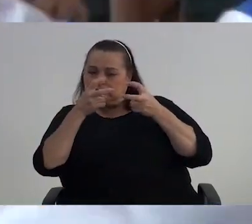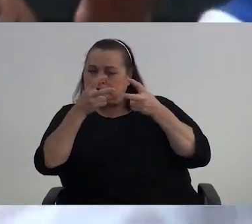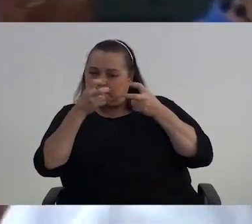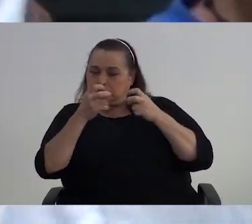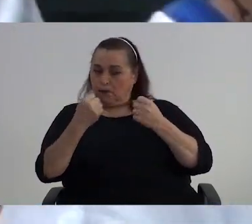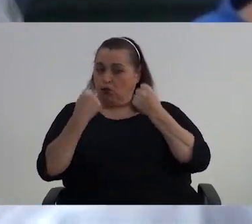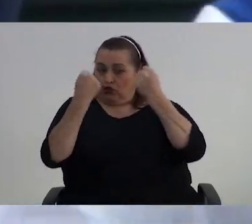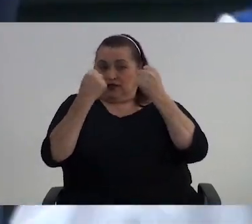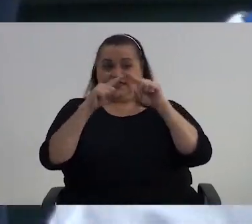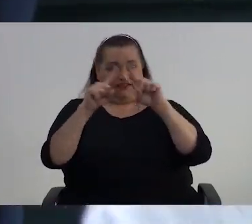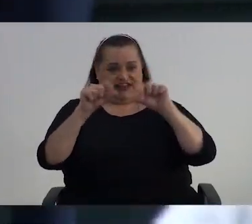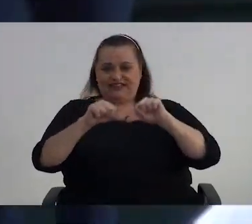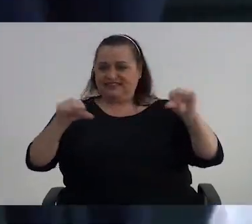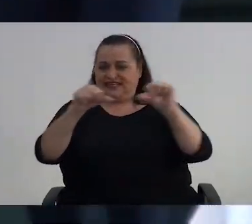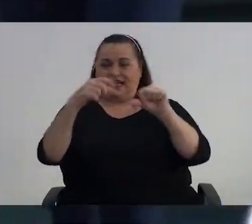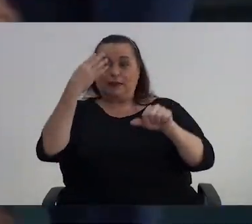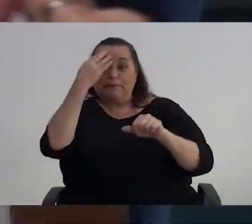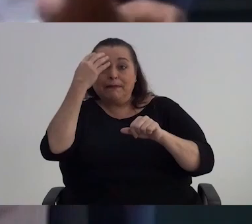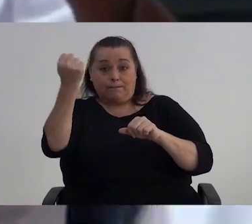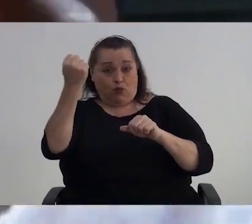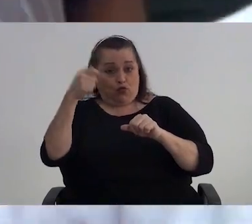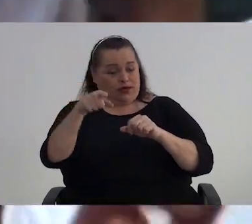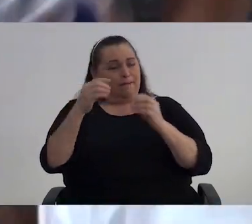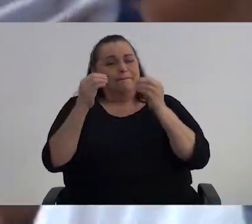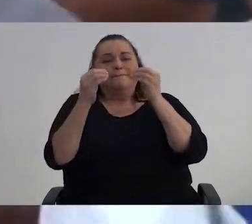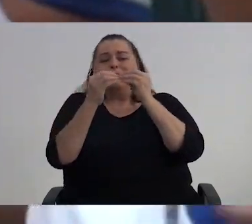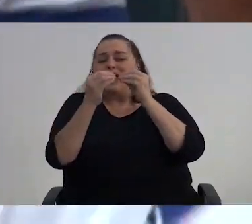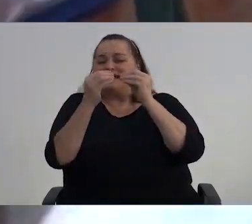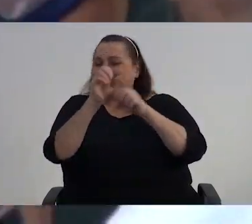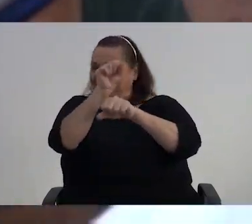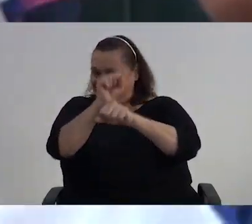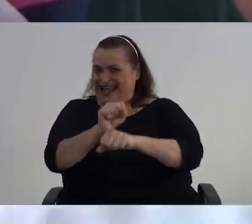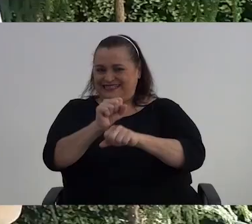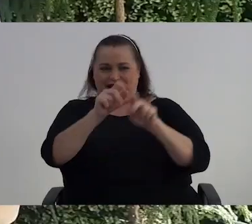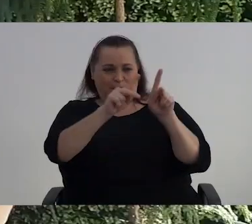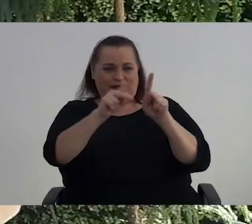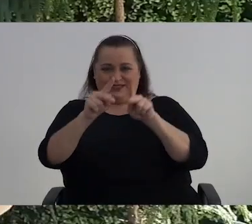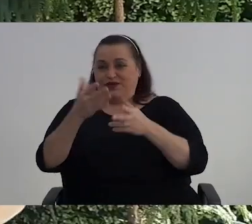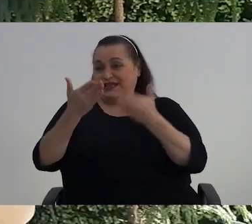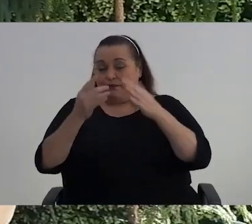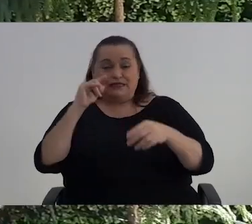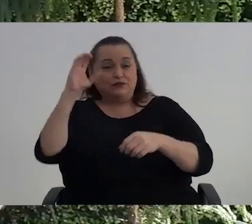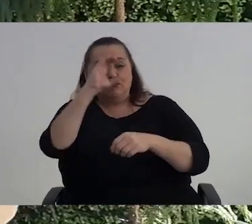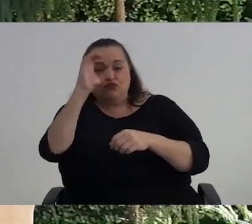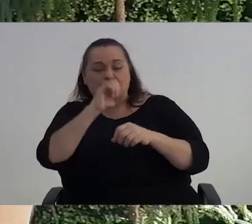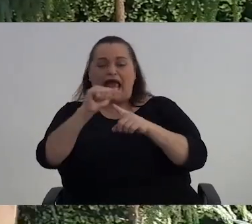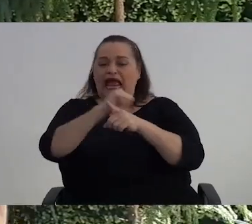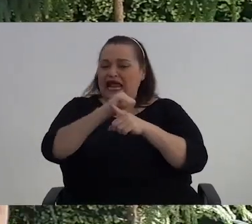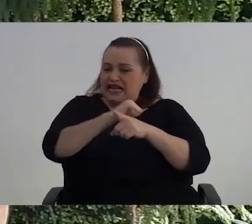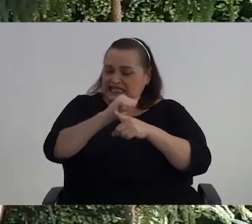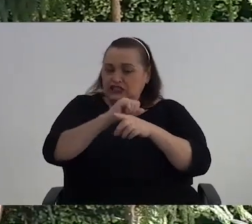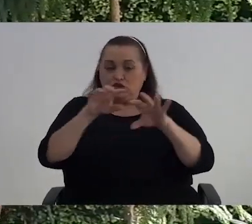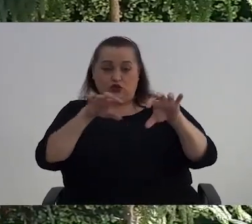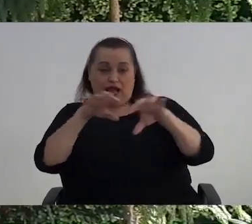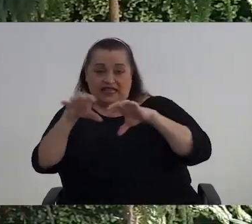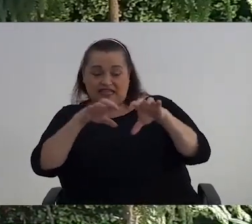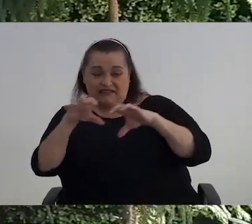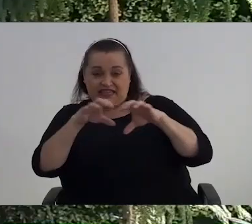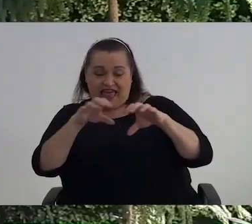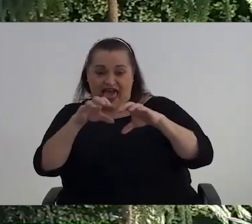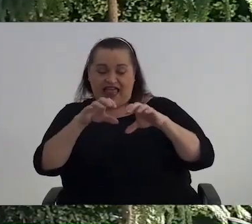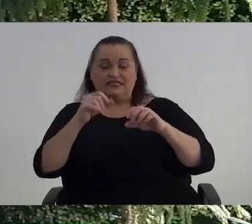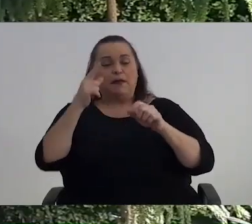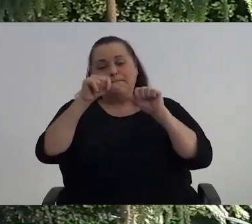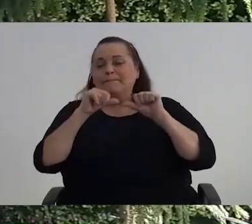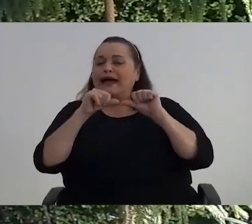áreas Por ejemplo La memoria Que es como La más clásica Que las personas Tal vez buscan Ejercicios Y actividades Para